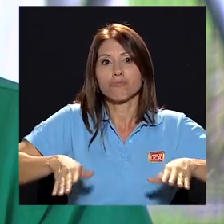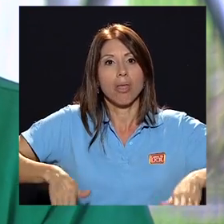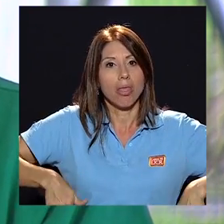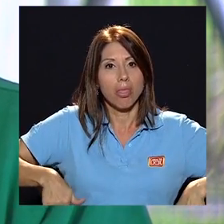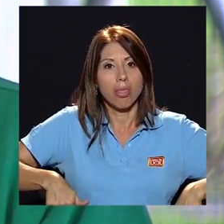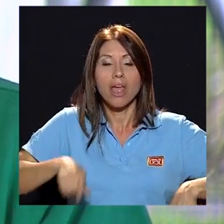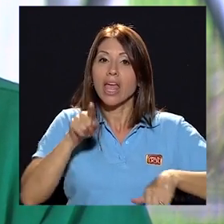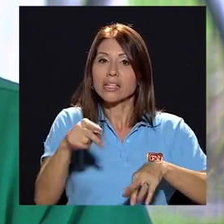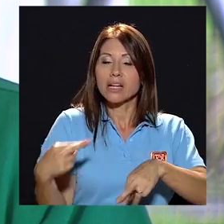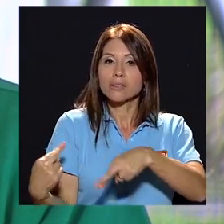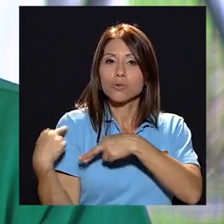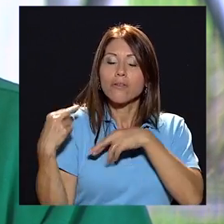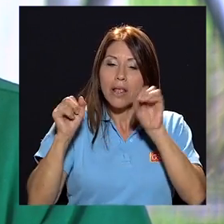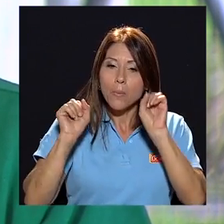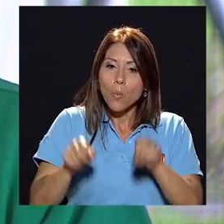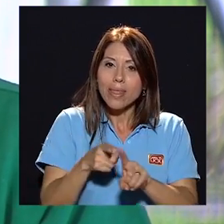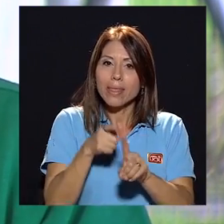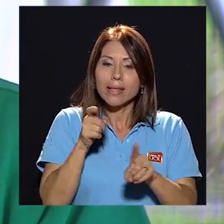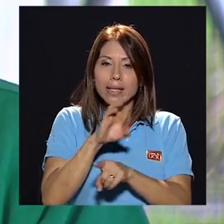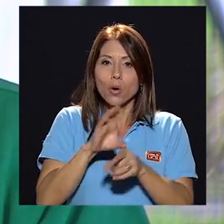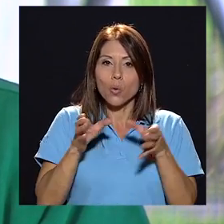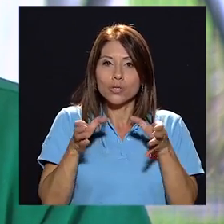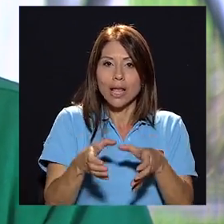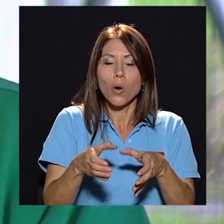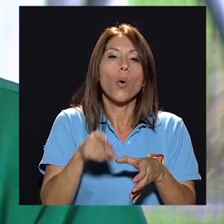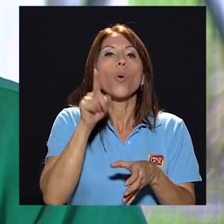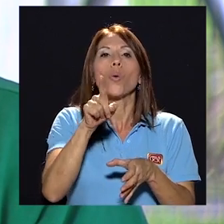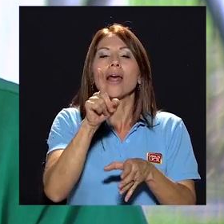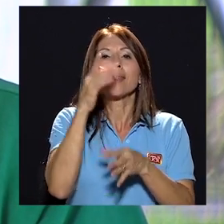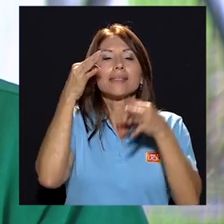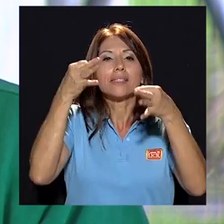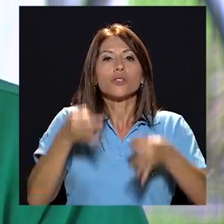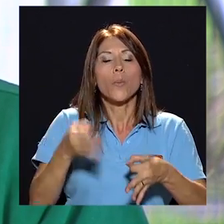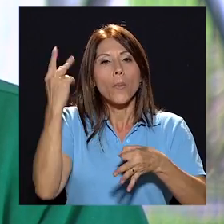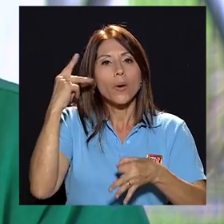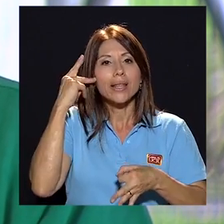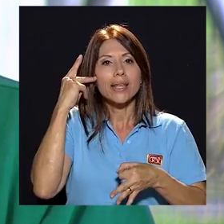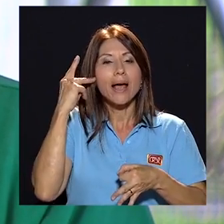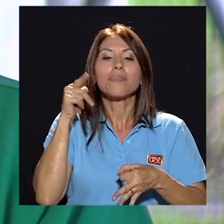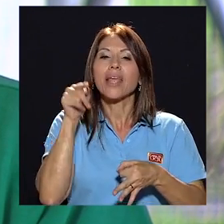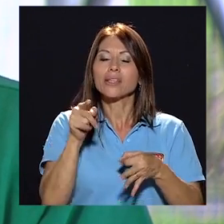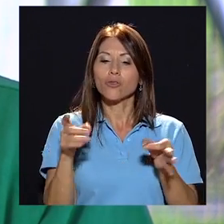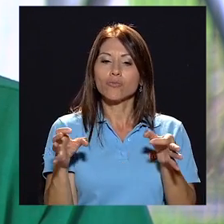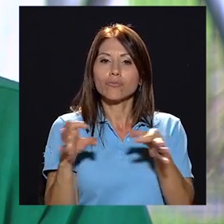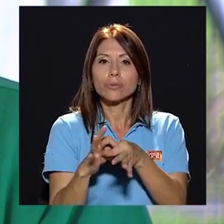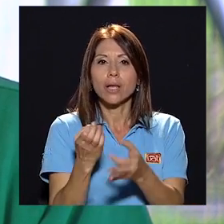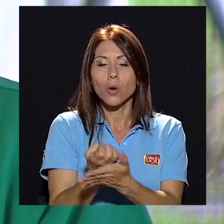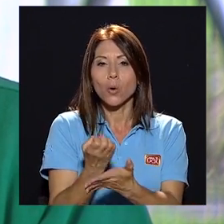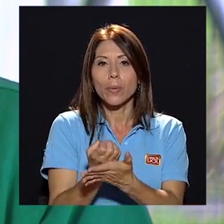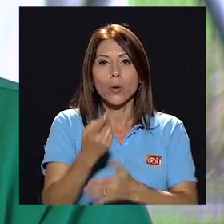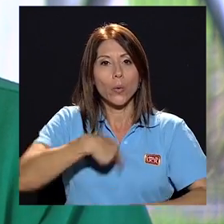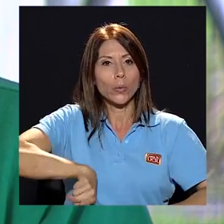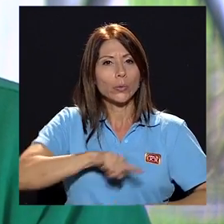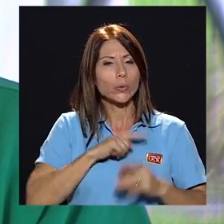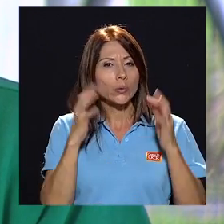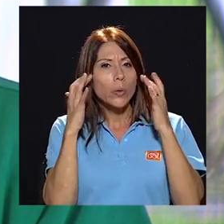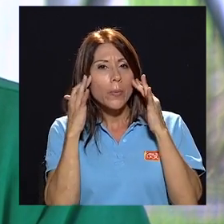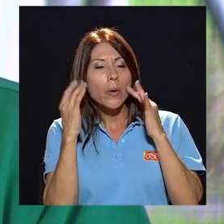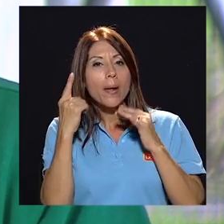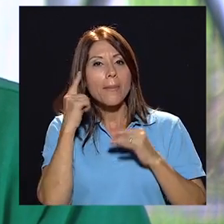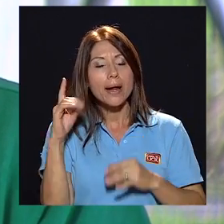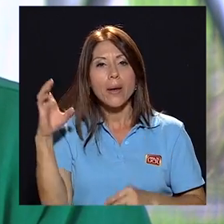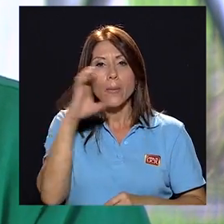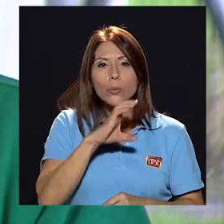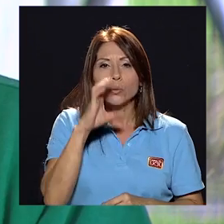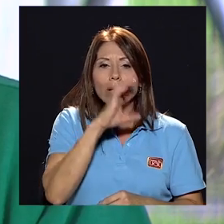es una responsabilidad que puede venir desde el consejo es una decisión política y que pasa por el factor económico nos vamos a preocupar para buscar justamente aquellas